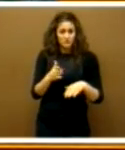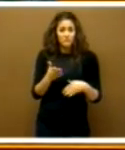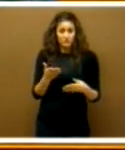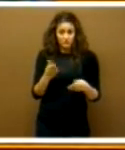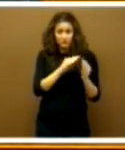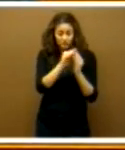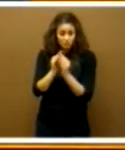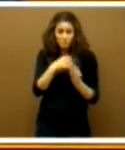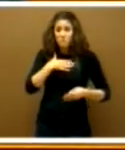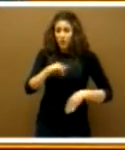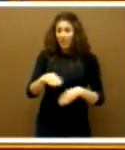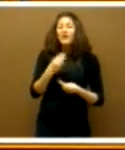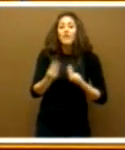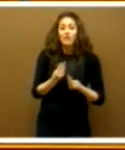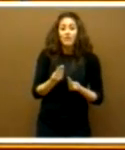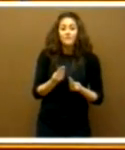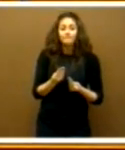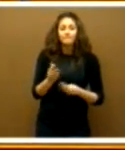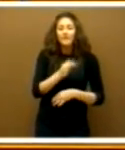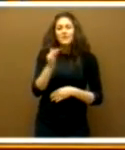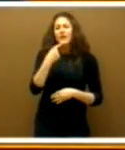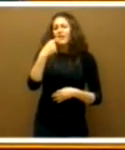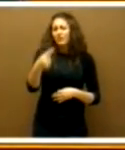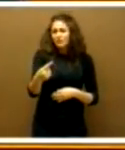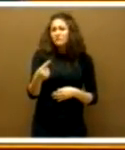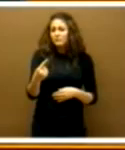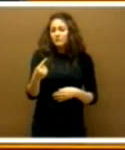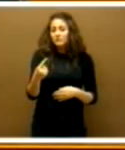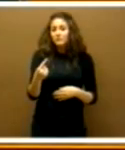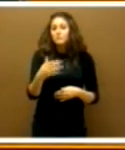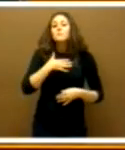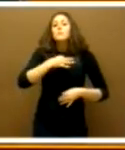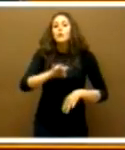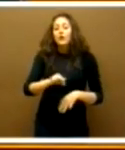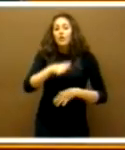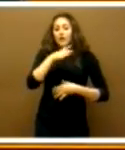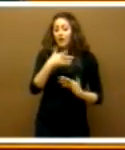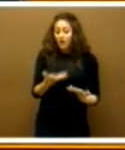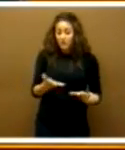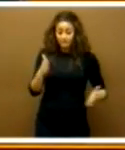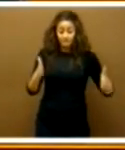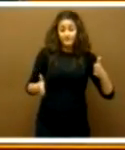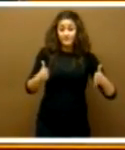fíjese, me atrevo a decirle, señora consejera, que quizás no sea el momento más oportuno, no sea el momento más